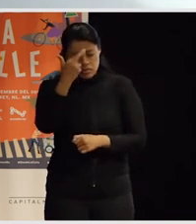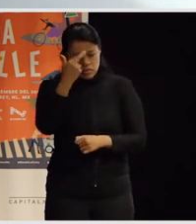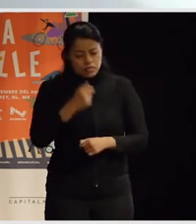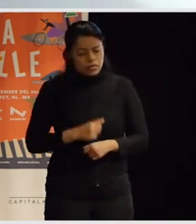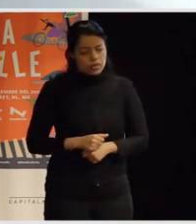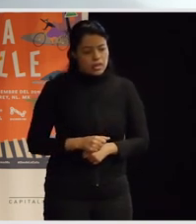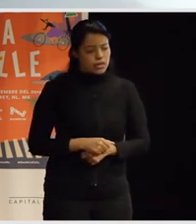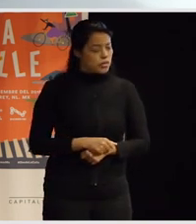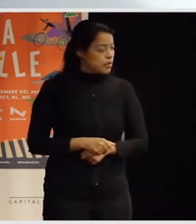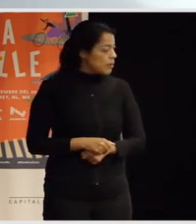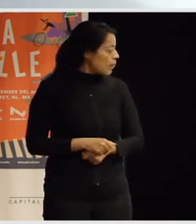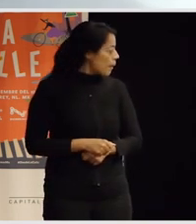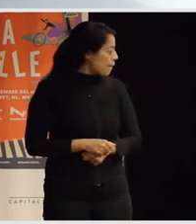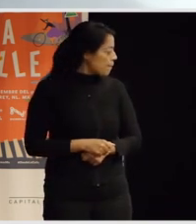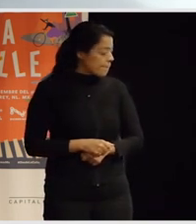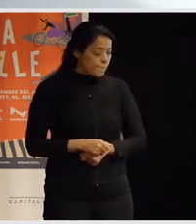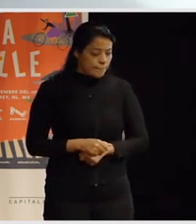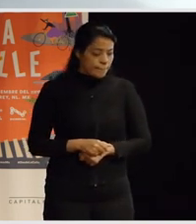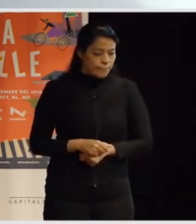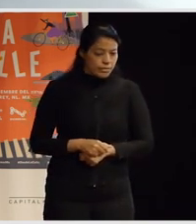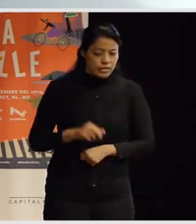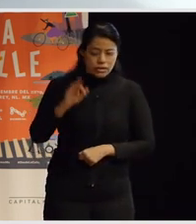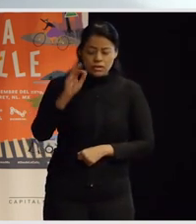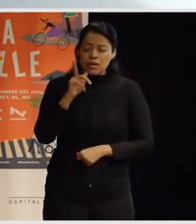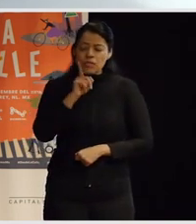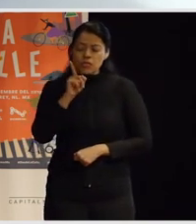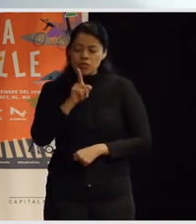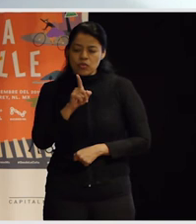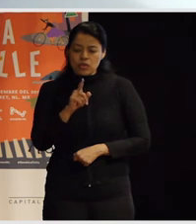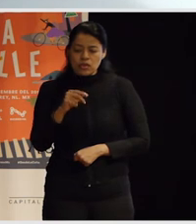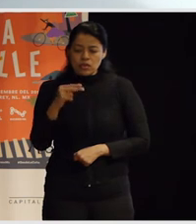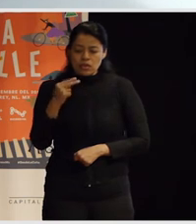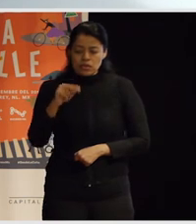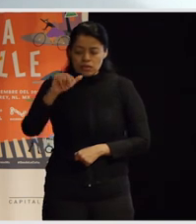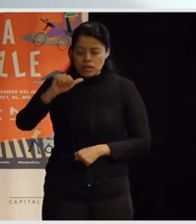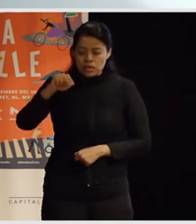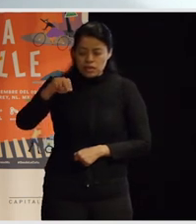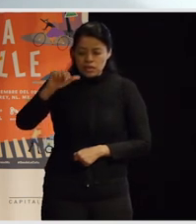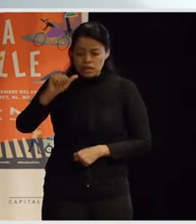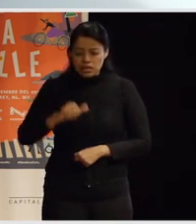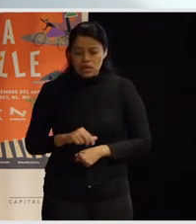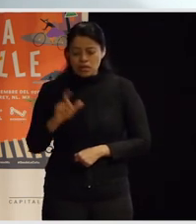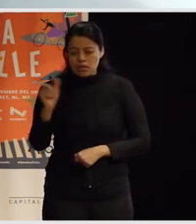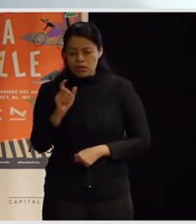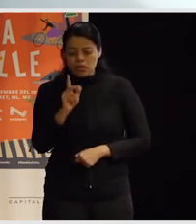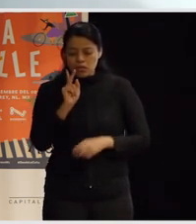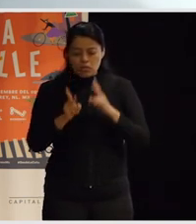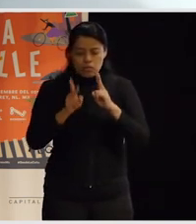arquitecto pero tal una reflexión que hace una filósofa española que se llama Ana Tábora cuando habla